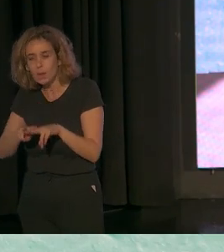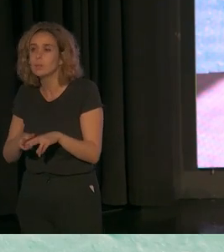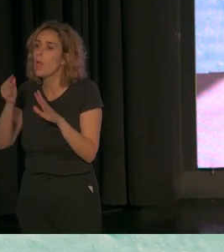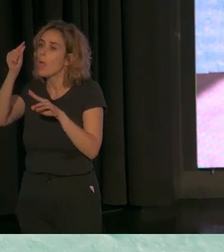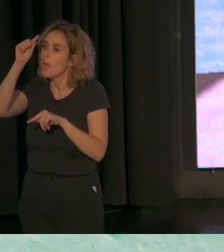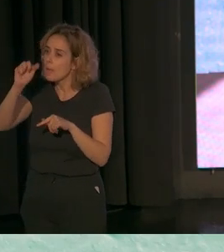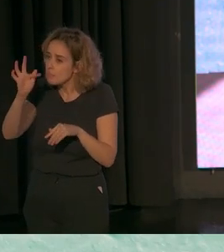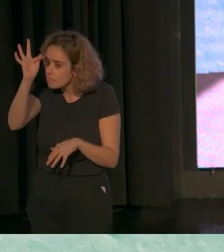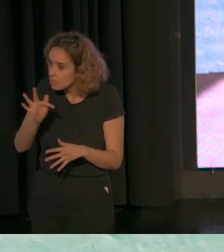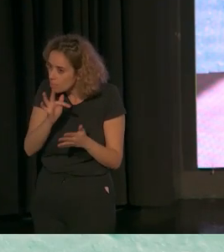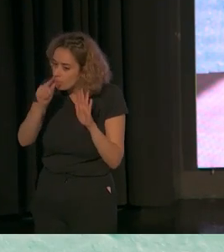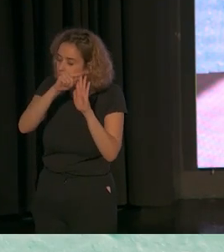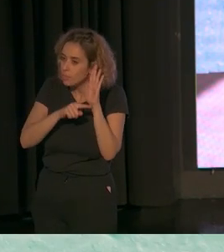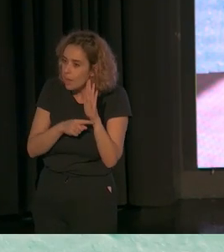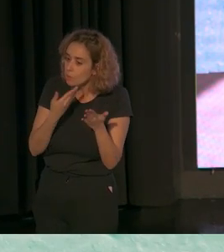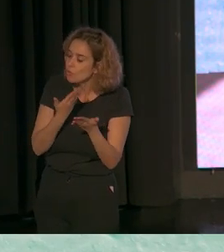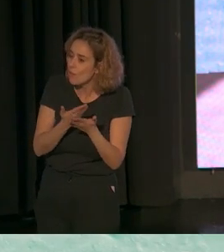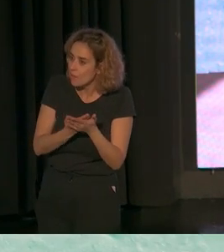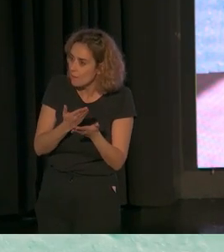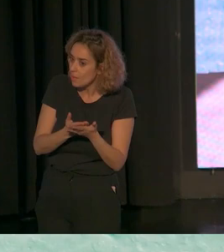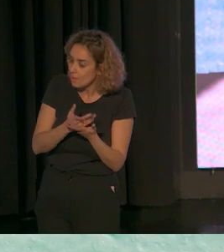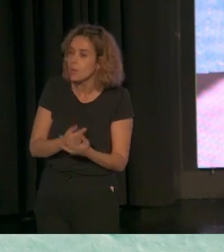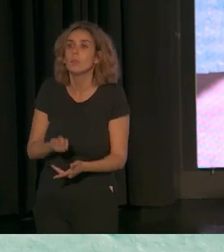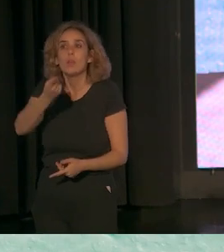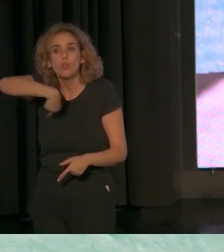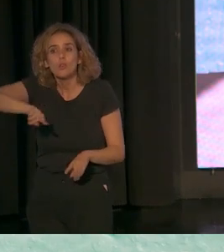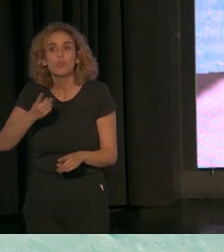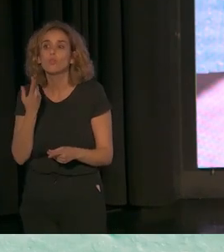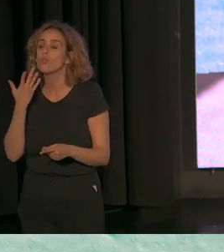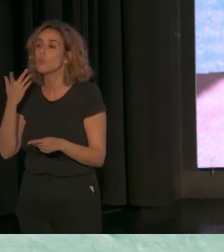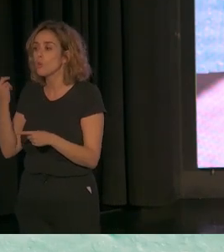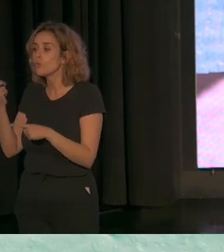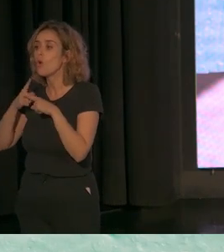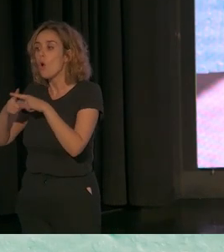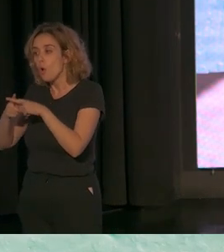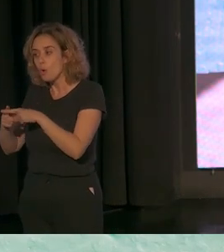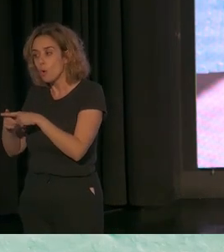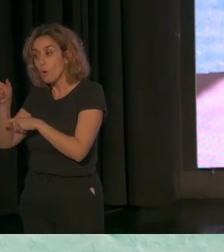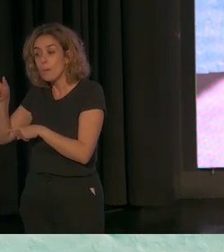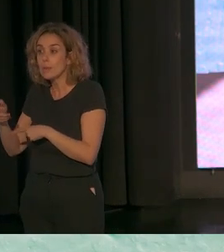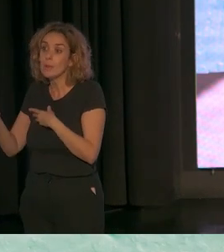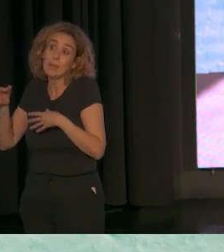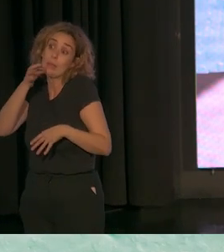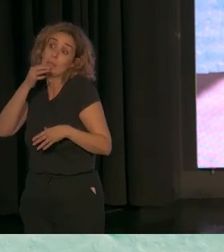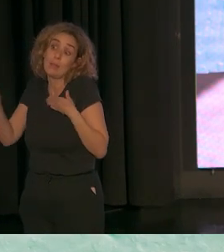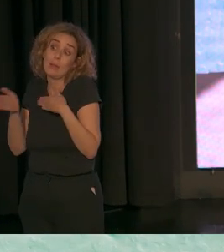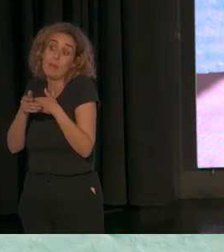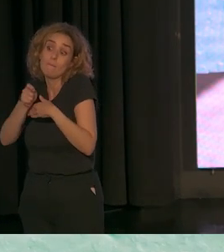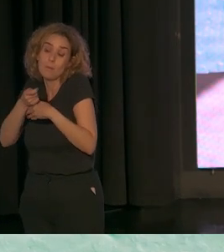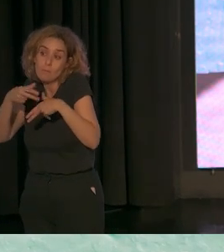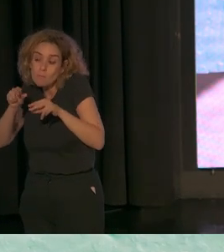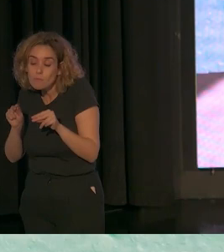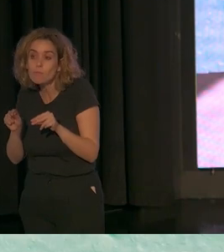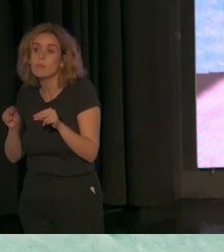datos, poder basarnos en evidencias. Y queríamos compartir con Climen, bueno, una cerrar la tarde, un poquito, pues